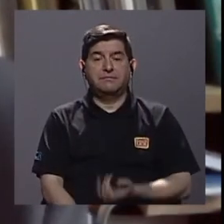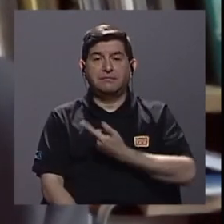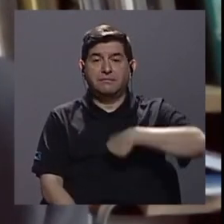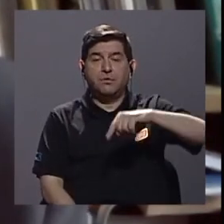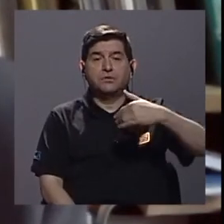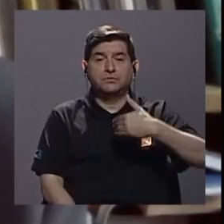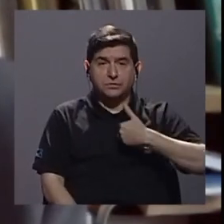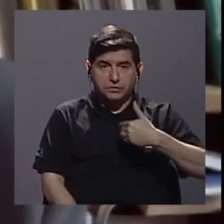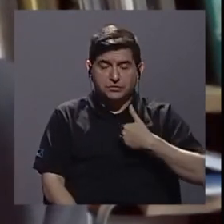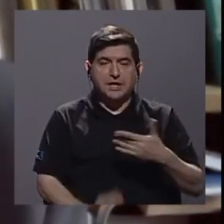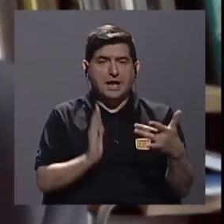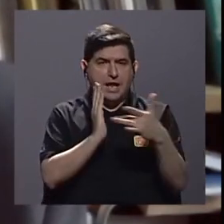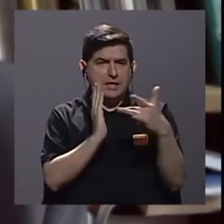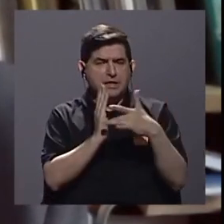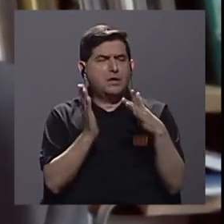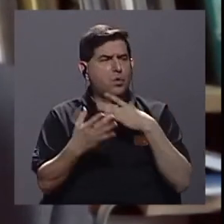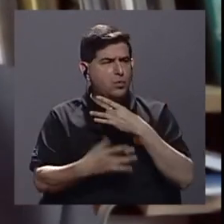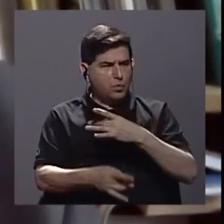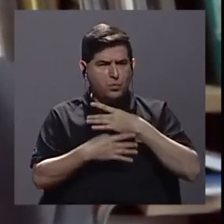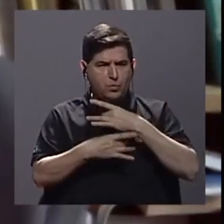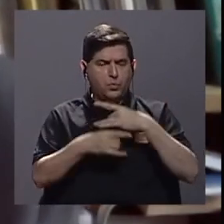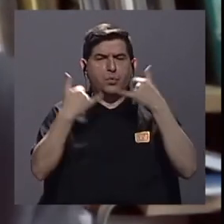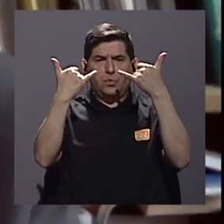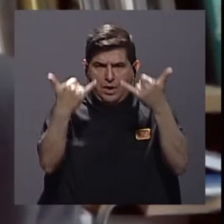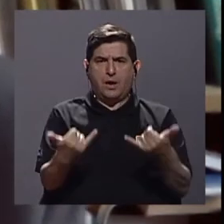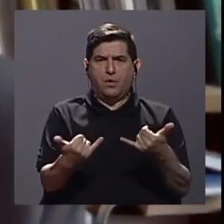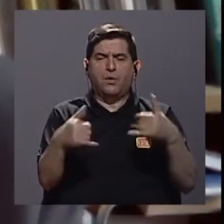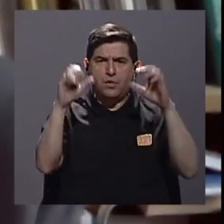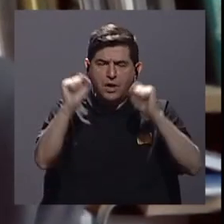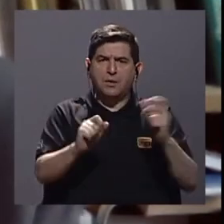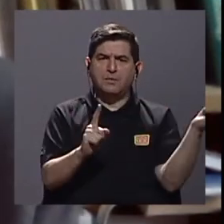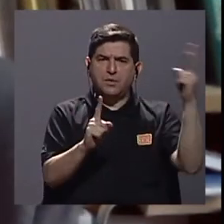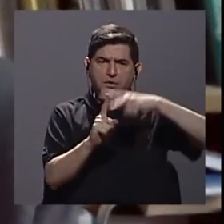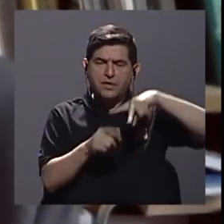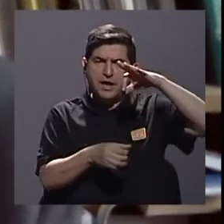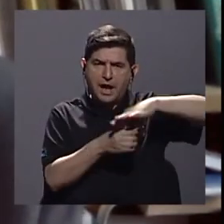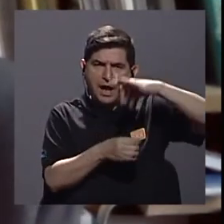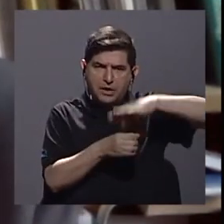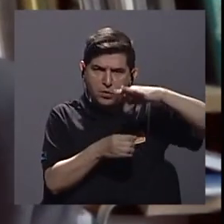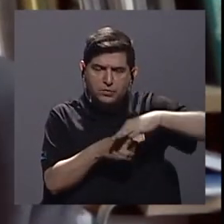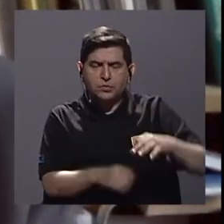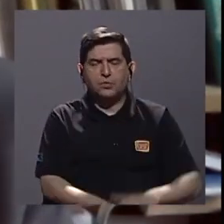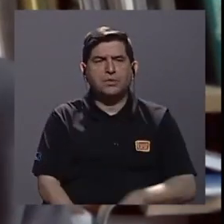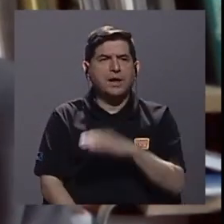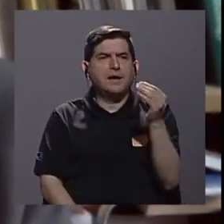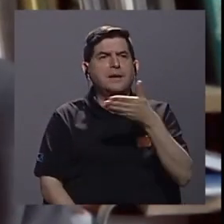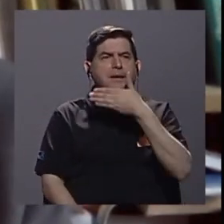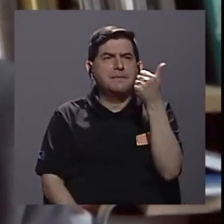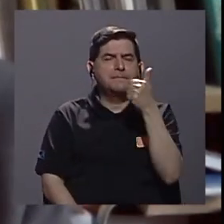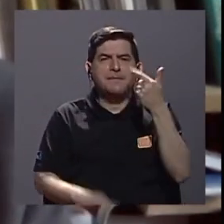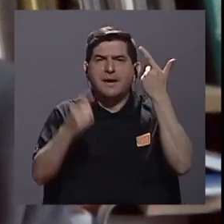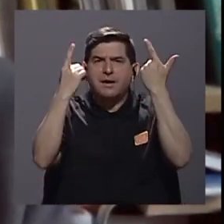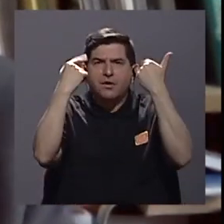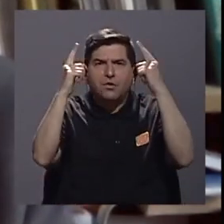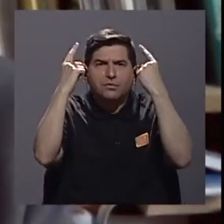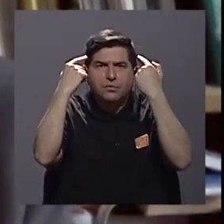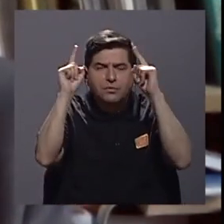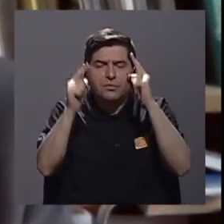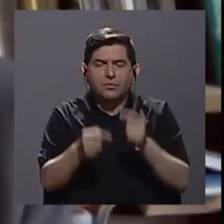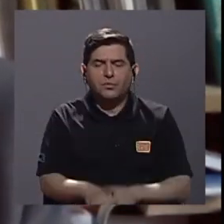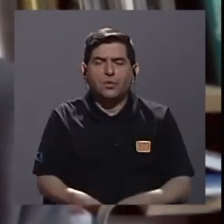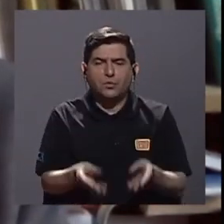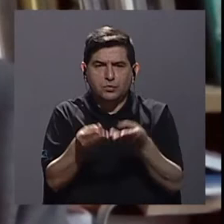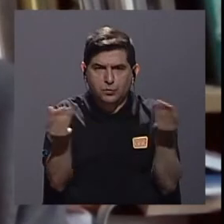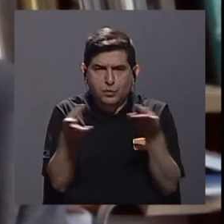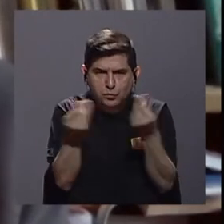tenemos tecnologías muy interesantes en este momento que se pueden aplicar a la agricultura y mejorar la eficiencia productiva y